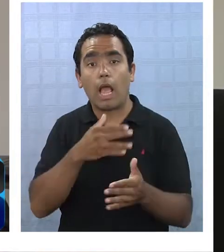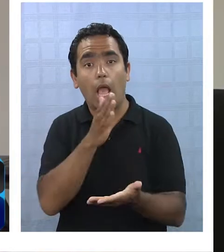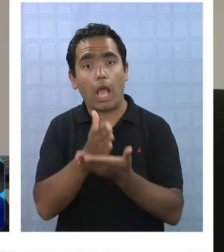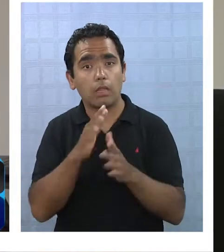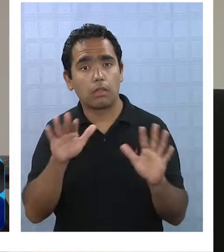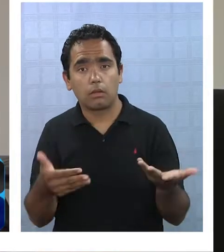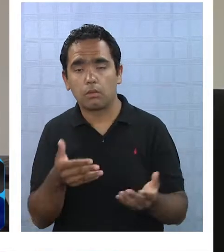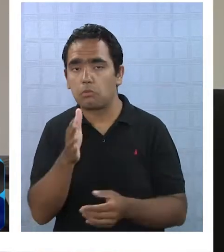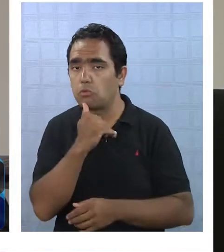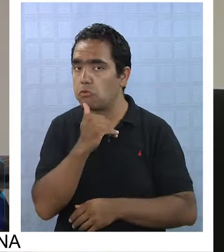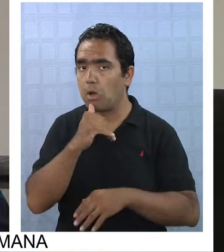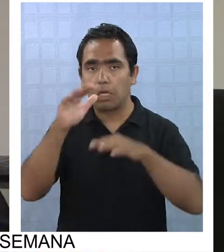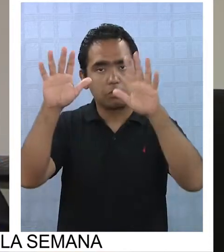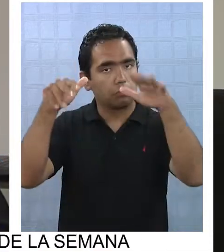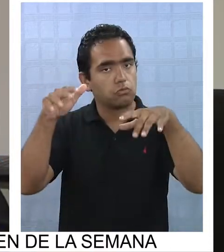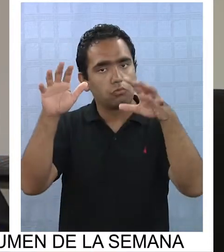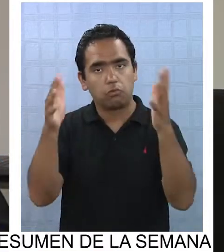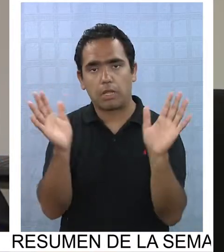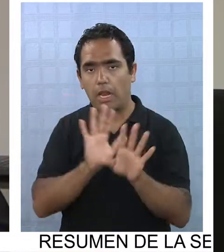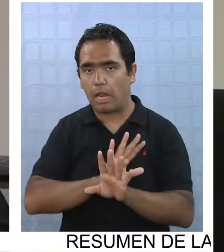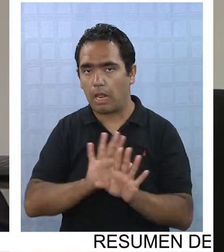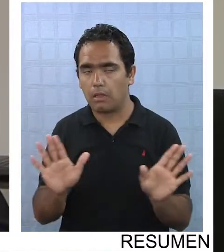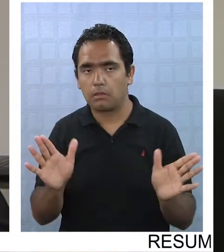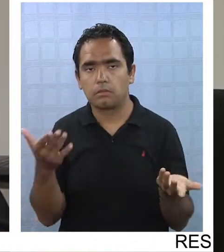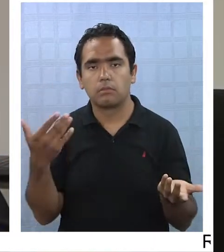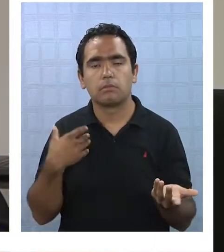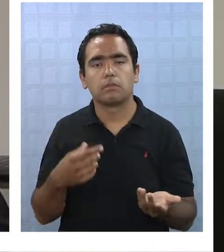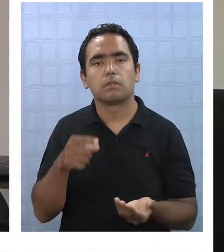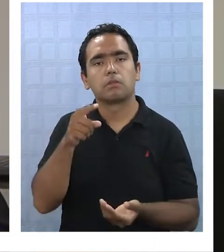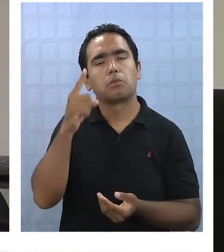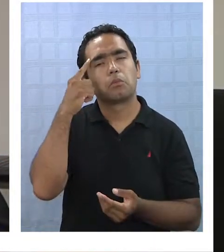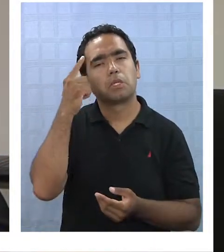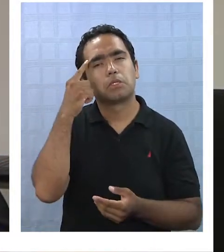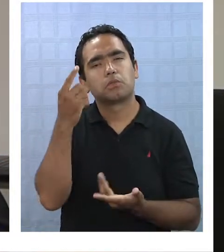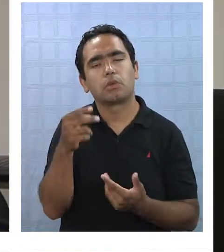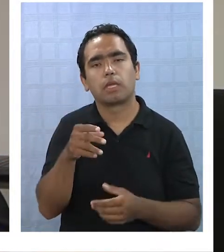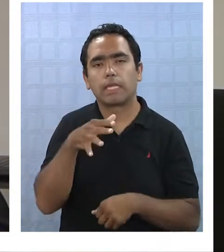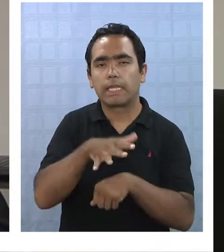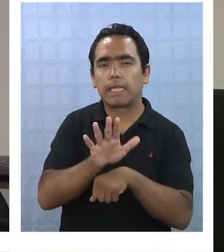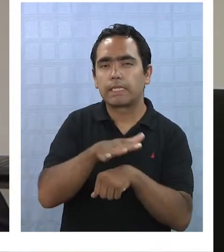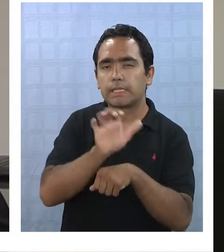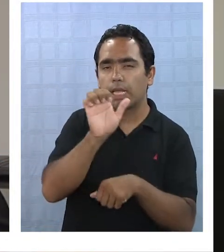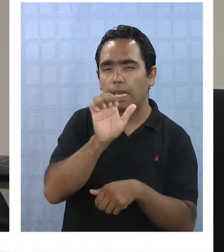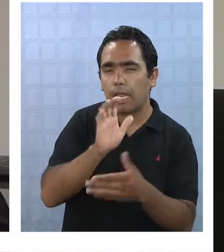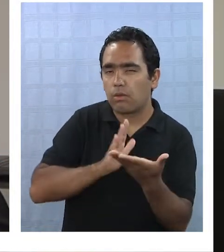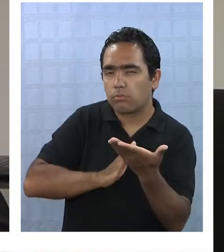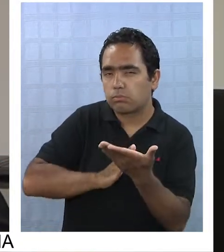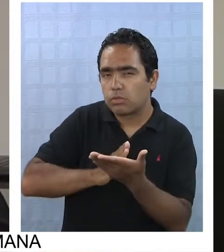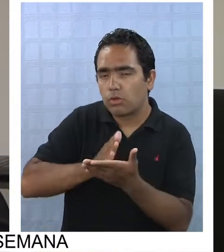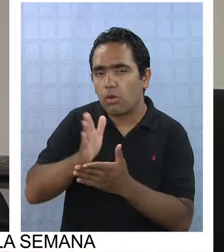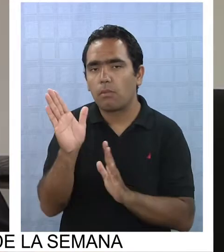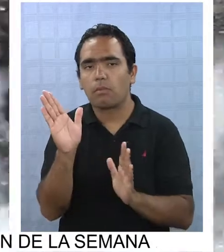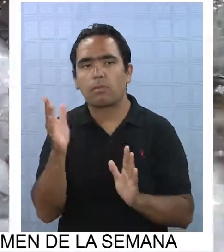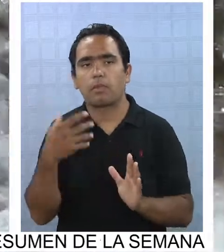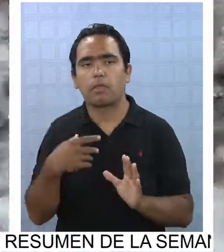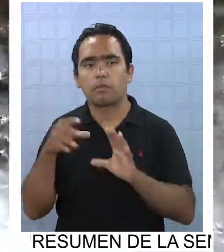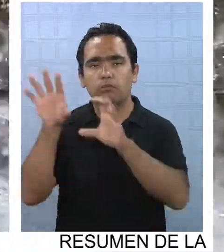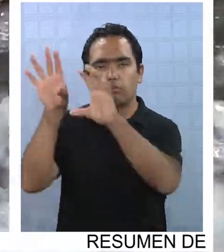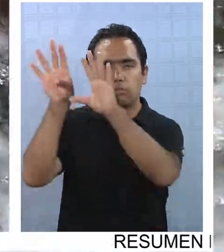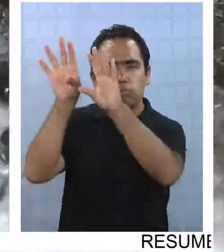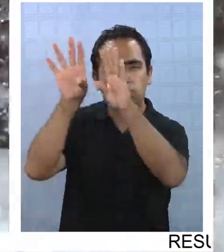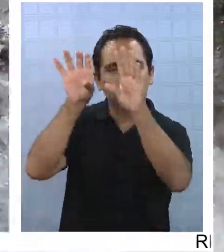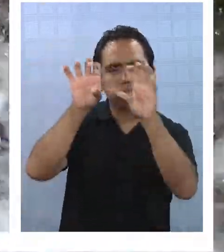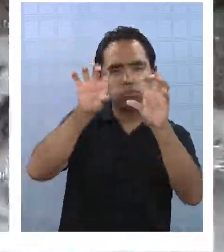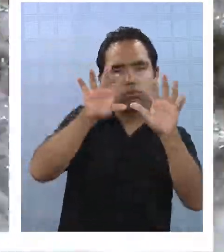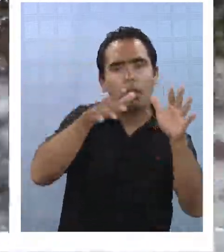habido ningún evento de lluvia, probablemente a partir del 15 de enero se empiezan a ver algunas bajadas